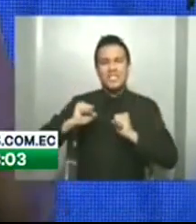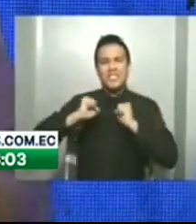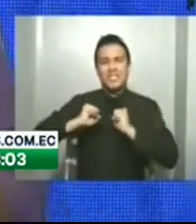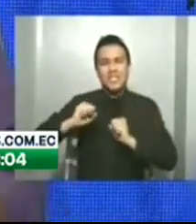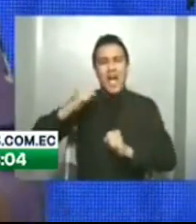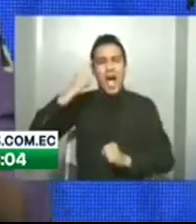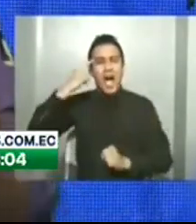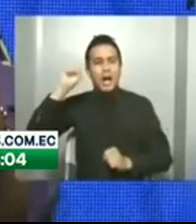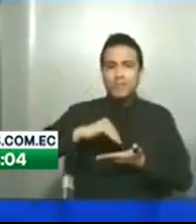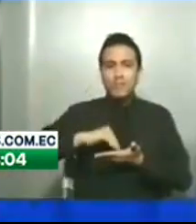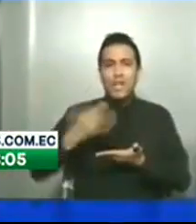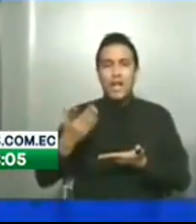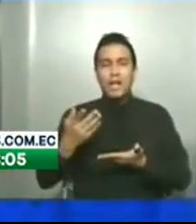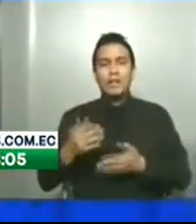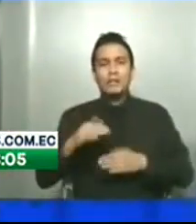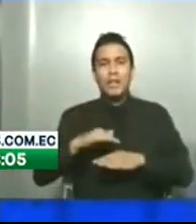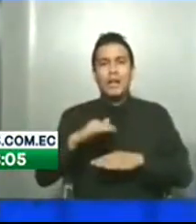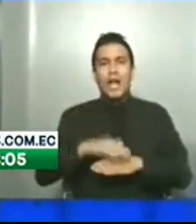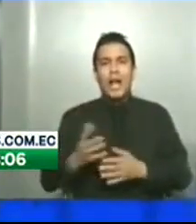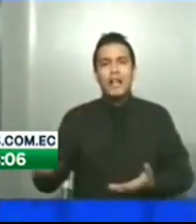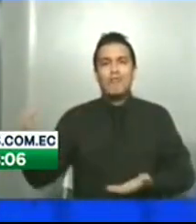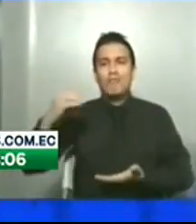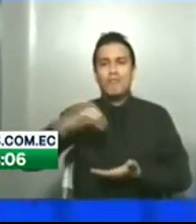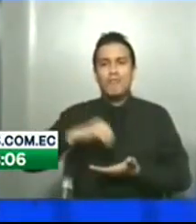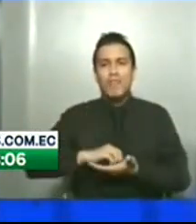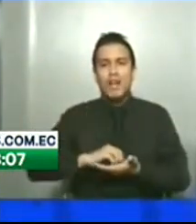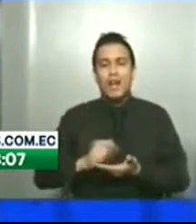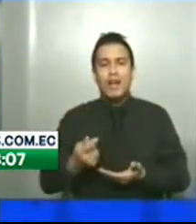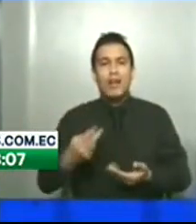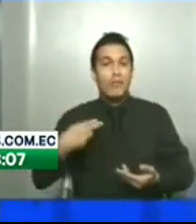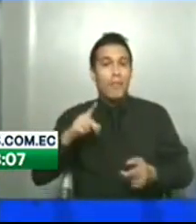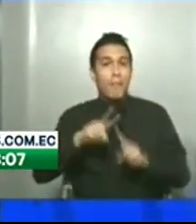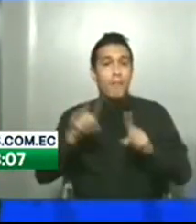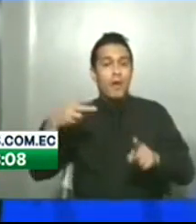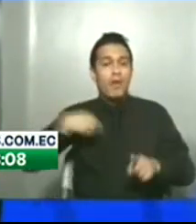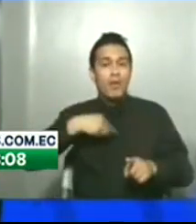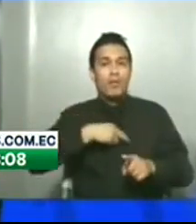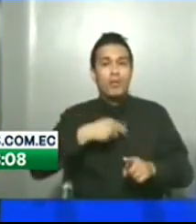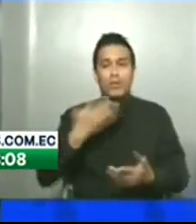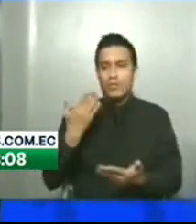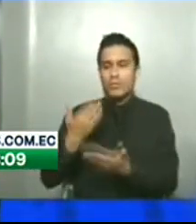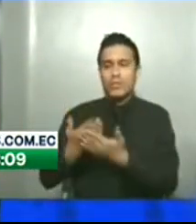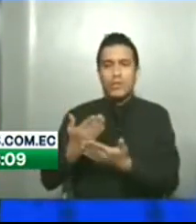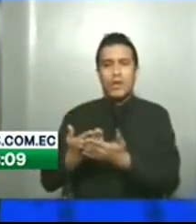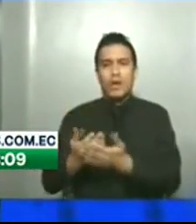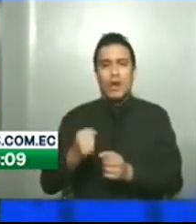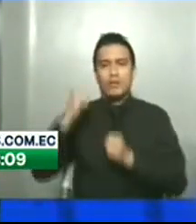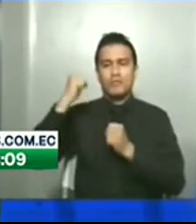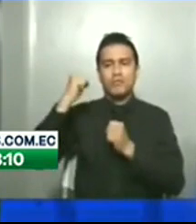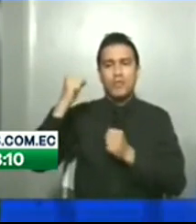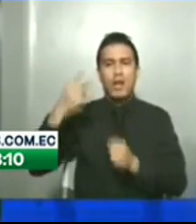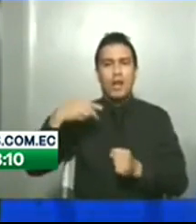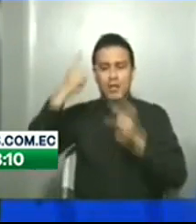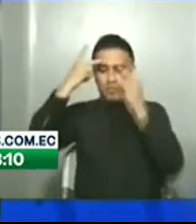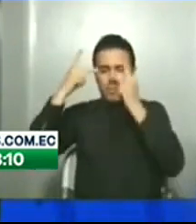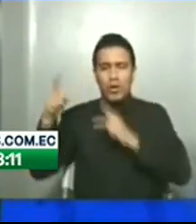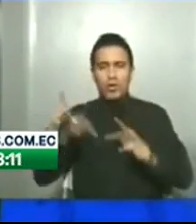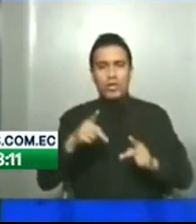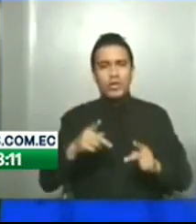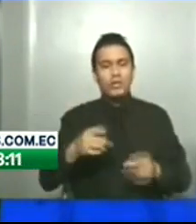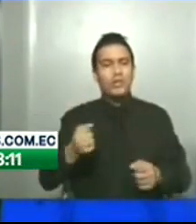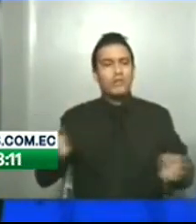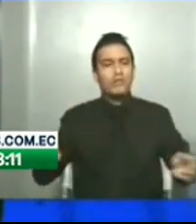espacio cultural. Nuestra campaña y nuestro proyecto en el plan de trabajo es trabajar de la mejor manera en las cuencas